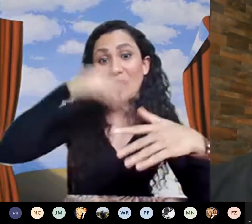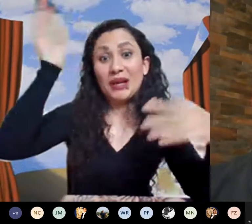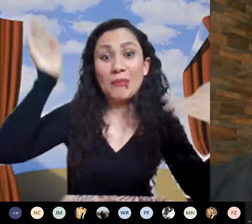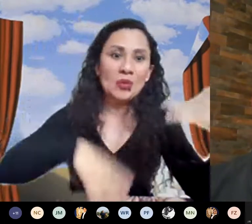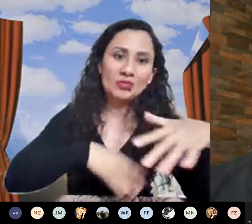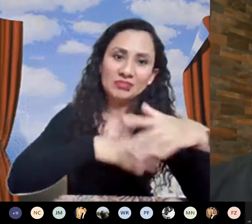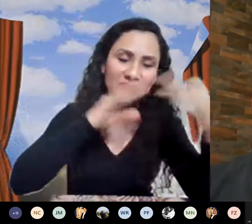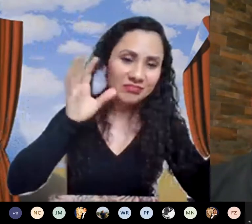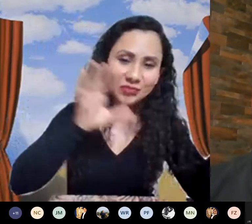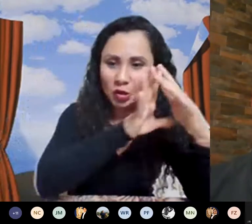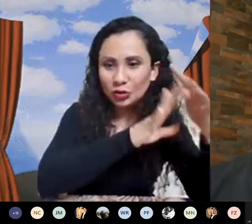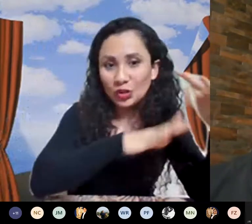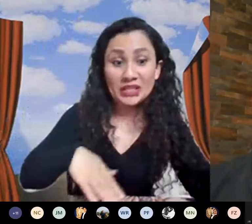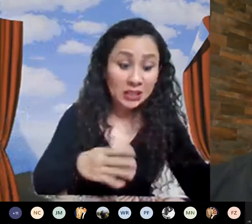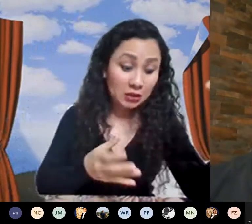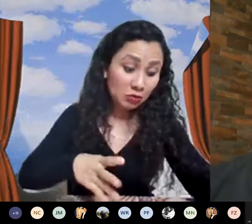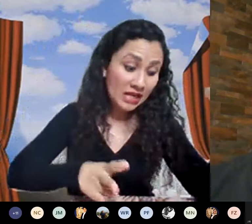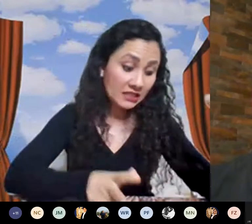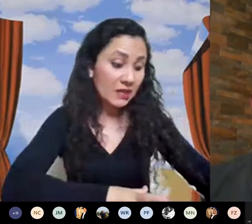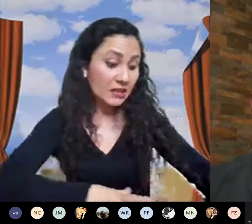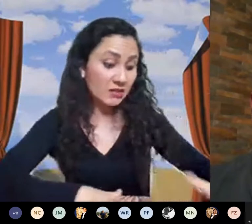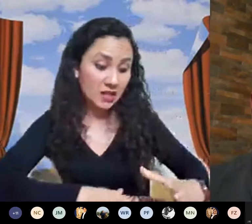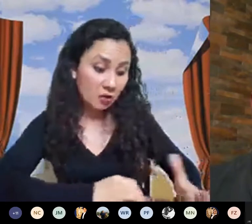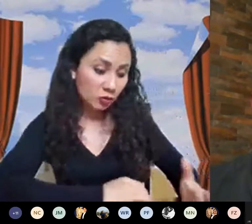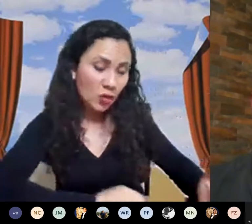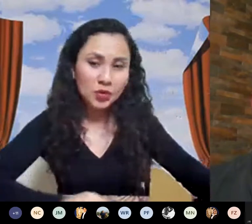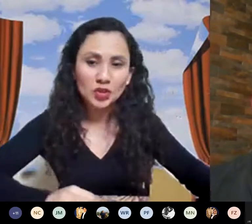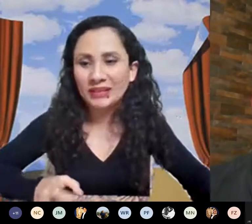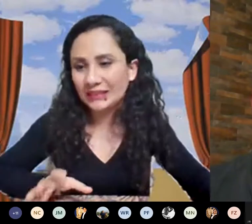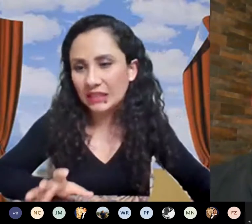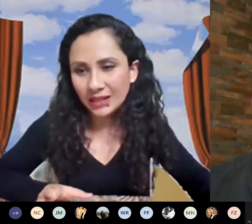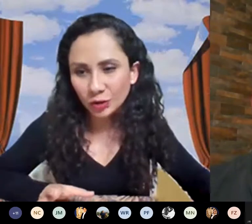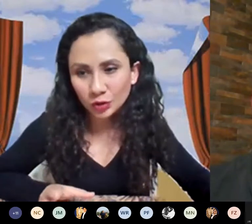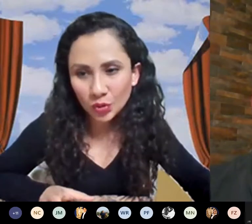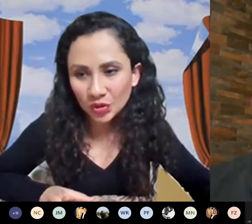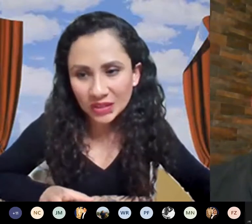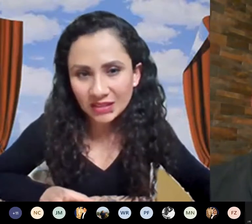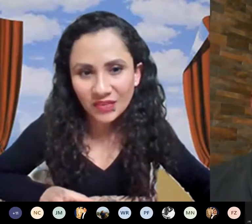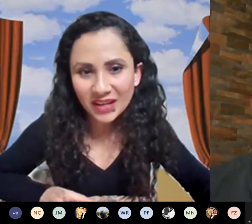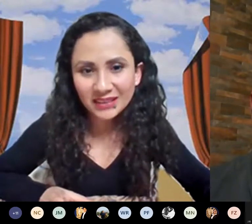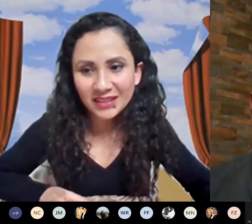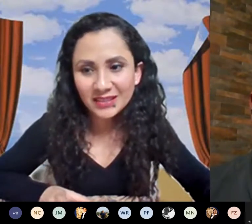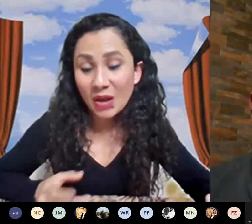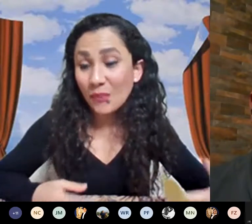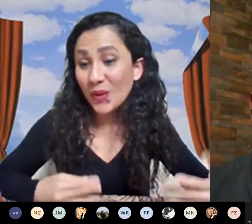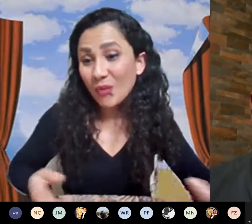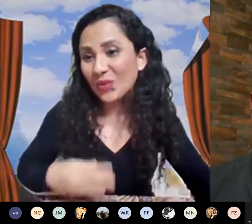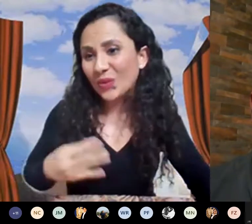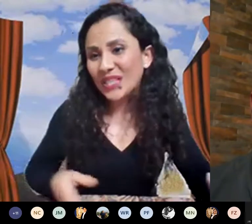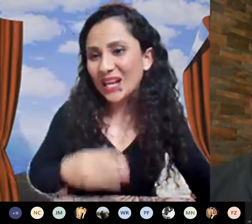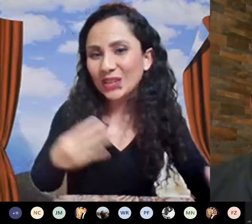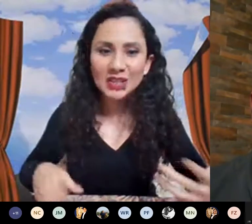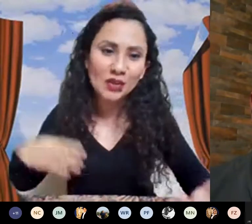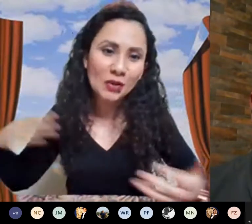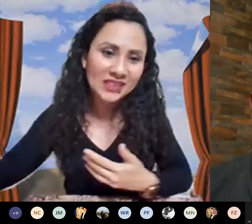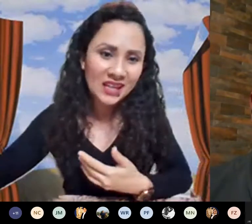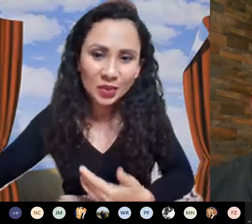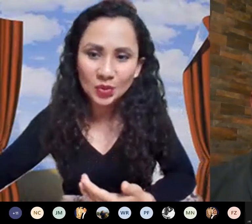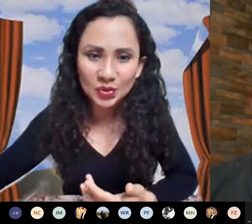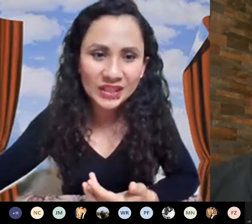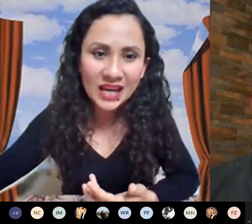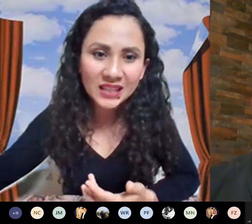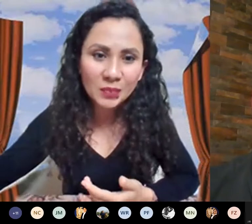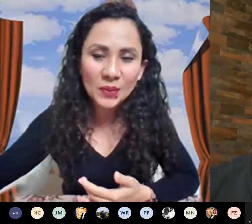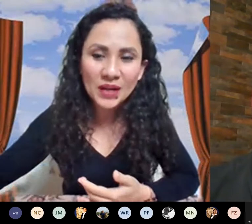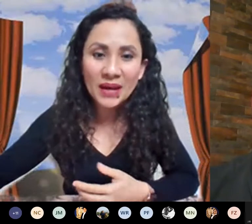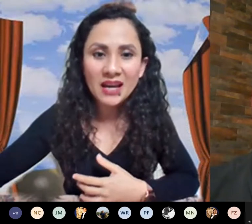tienes por ejemplo soluciones que tú las ves en los cromosomas y se ve que son soluciones diferentes pero cuando ya lo transformas